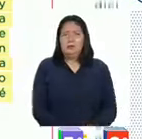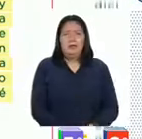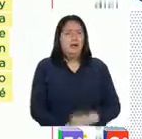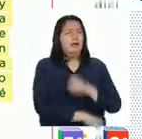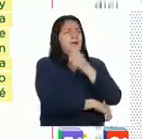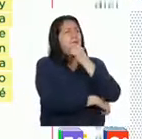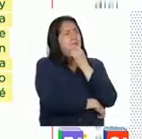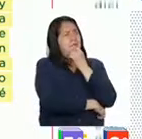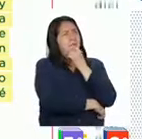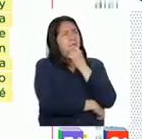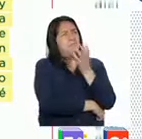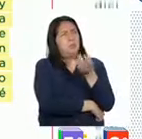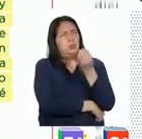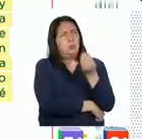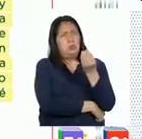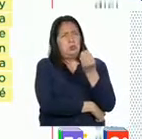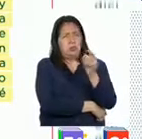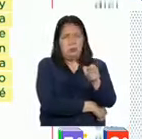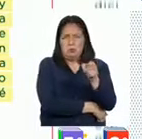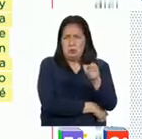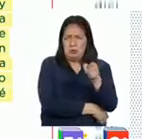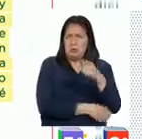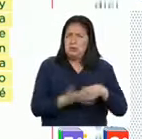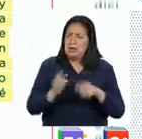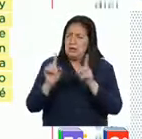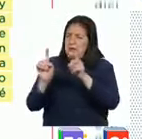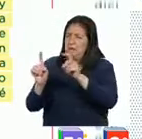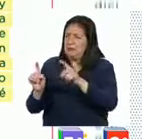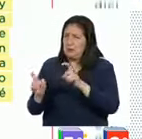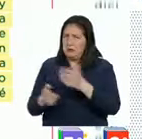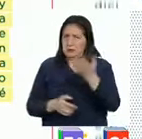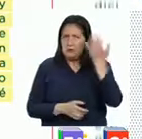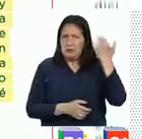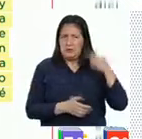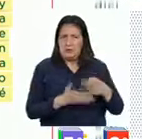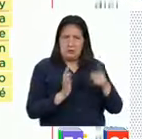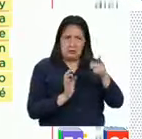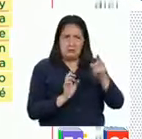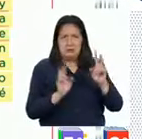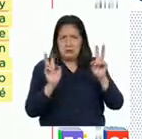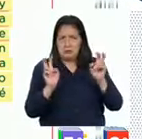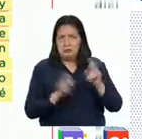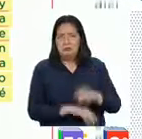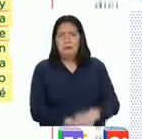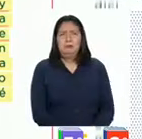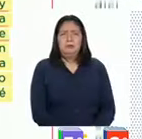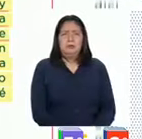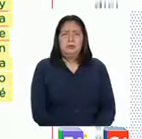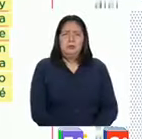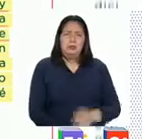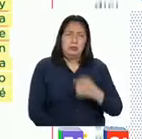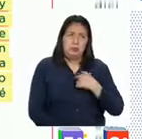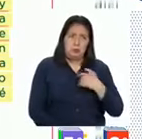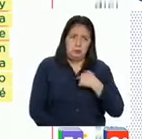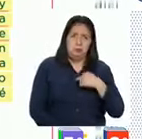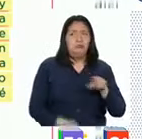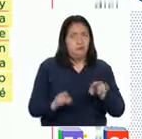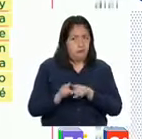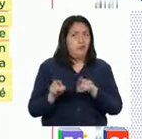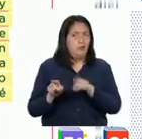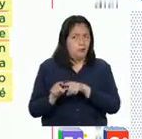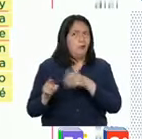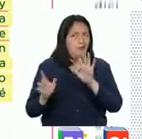Ahora, ¿cómo se relaciona esto con las preguntas que aparecen al inicio del texto? Yo viví una situación